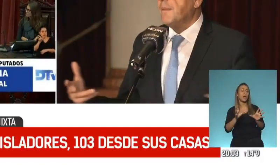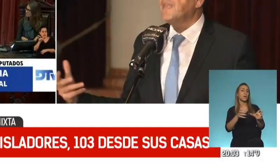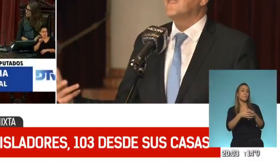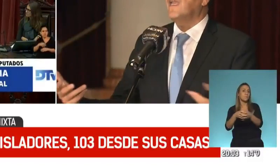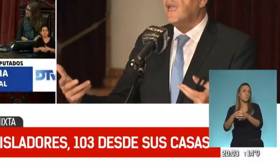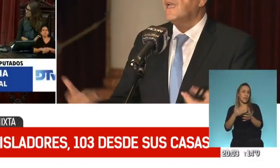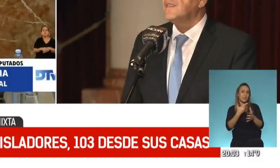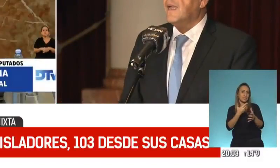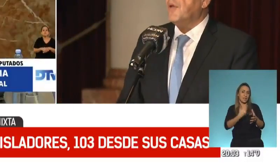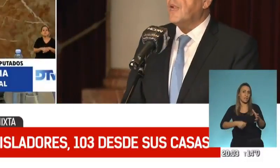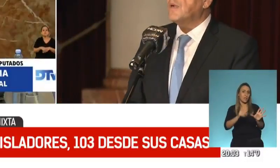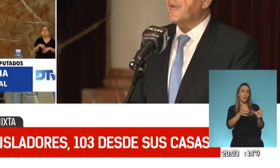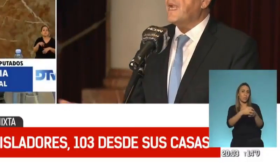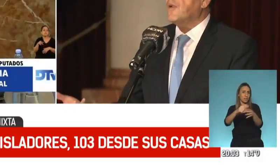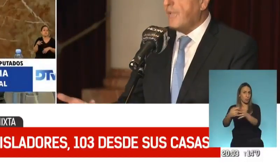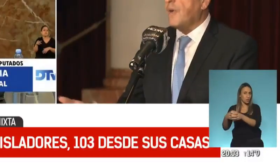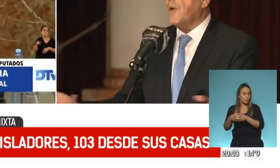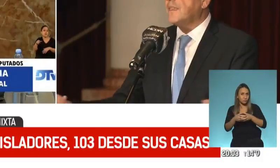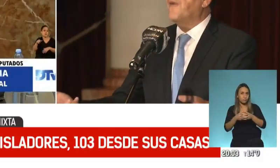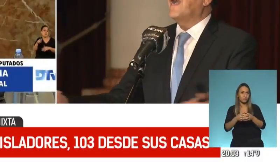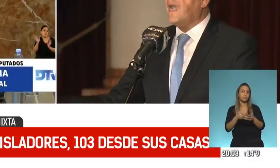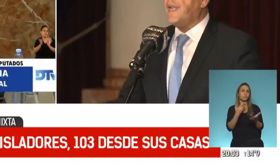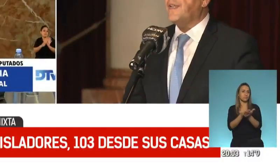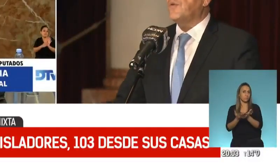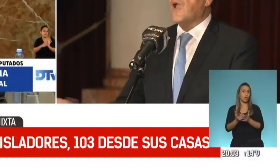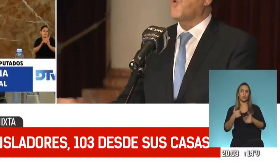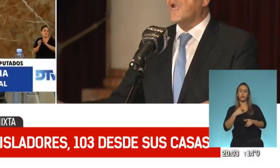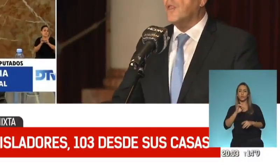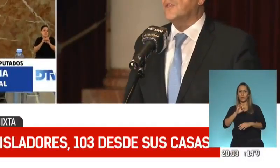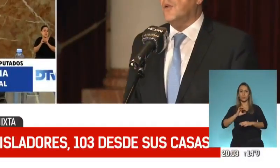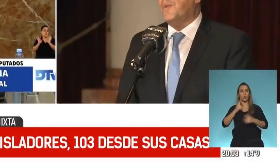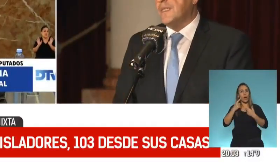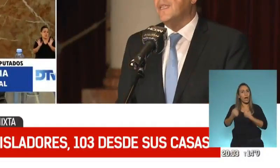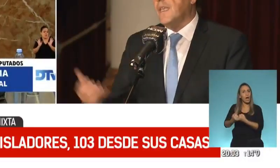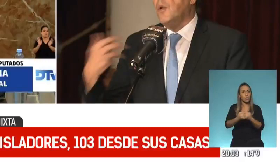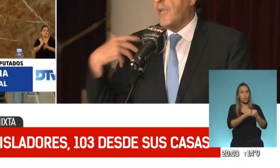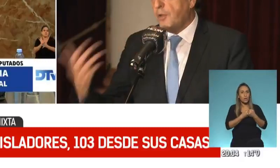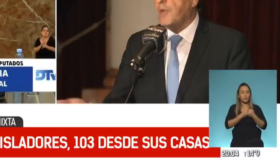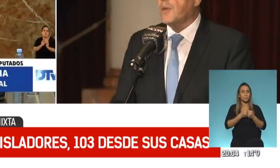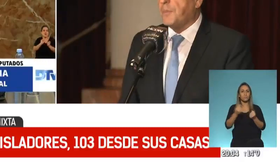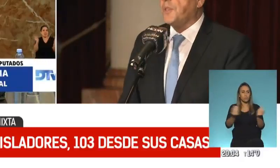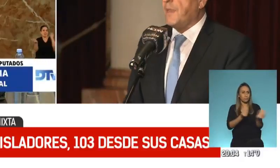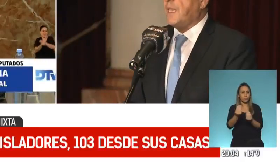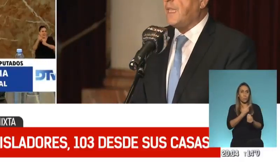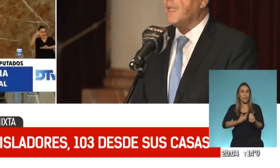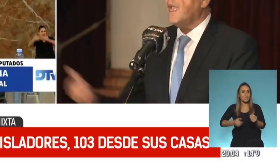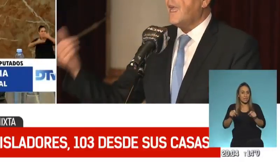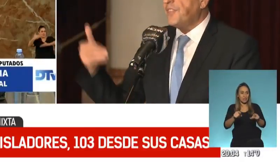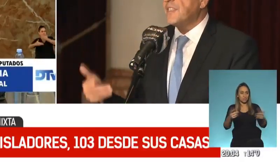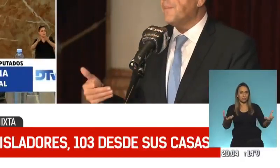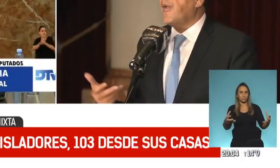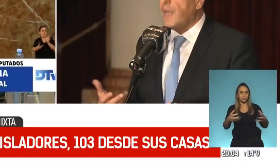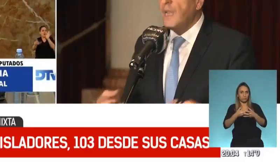Yo simplemente, digamos, de alguna manera lo que hago es trabajar en un acuerdo de todos los presidentes de bloque, no me corresponde a mí